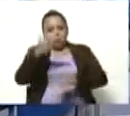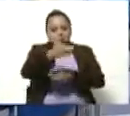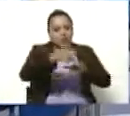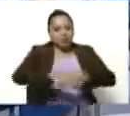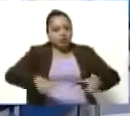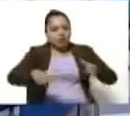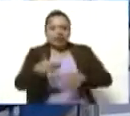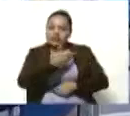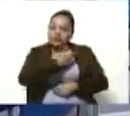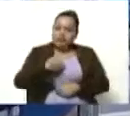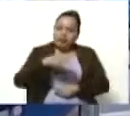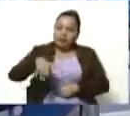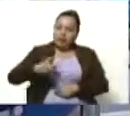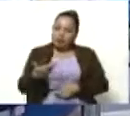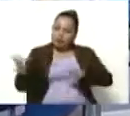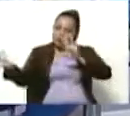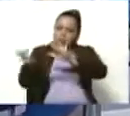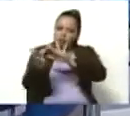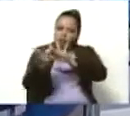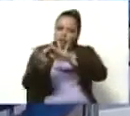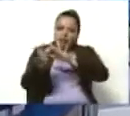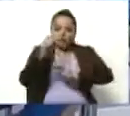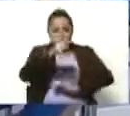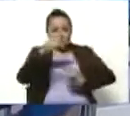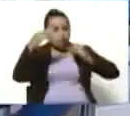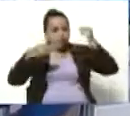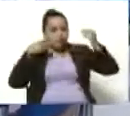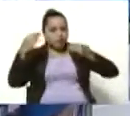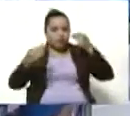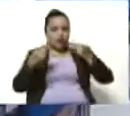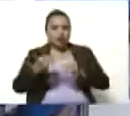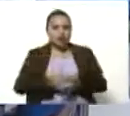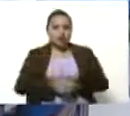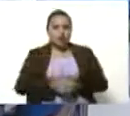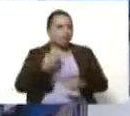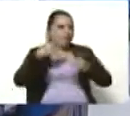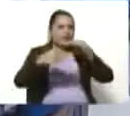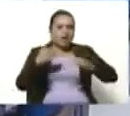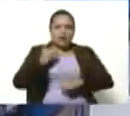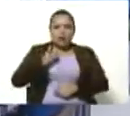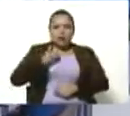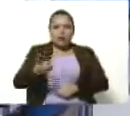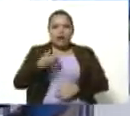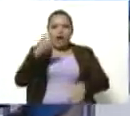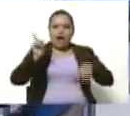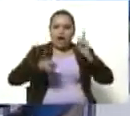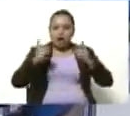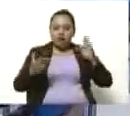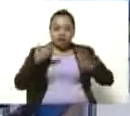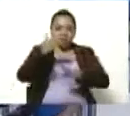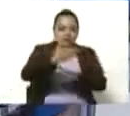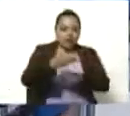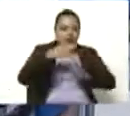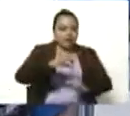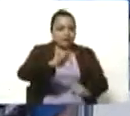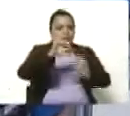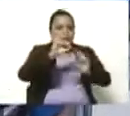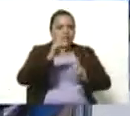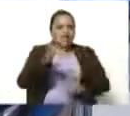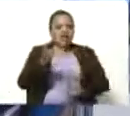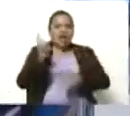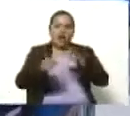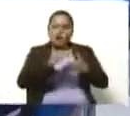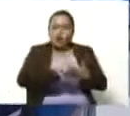Si quieren nos pueden contactar ahí en el museo, pueden dejar un mensaje si quieren hacer alguna visita especial, que tenga alguna